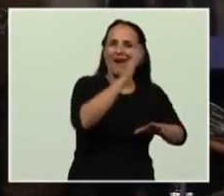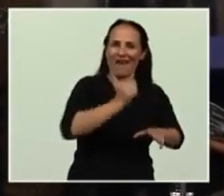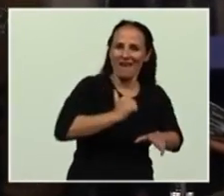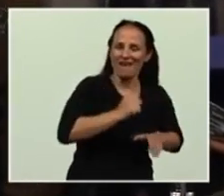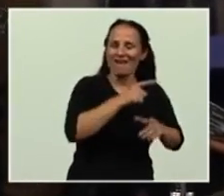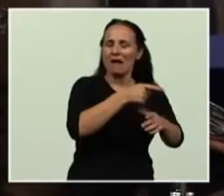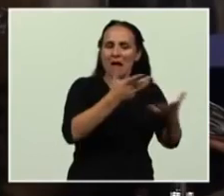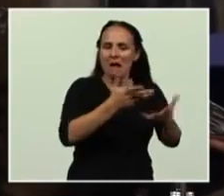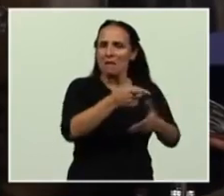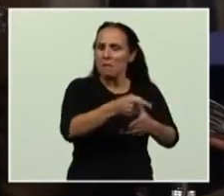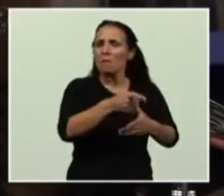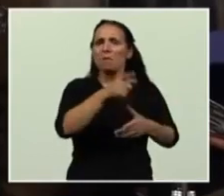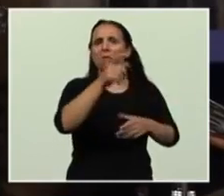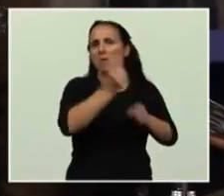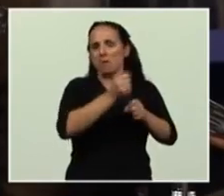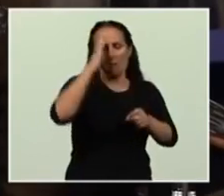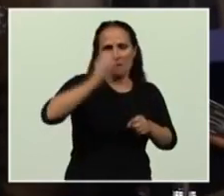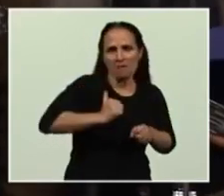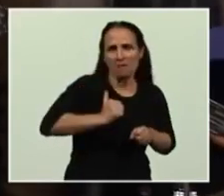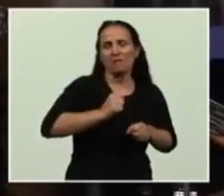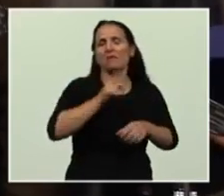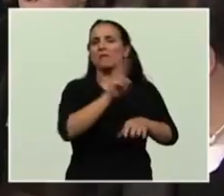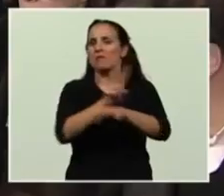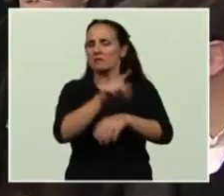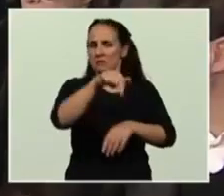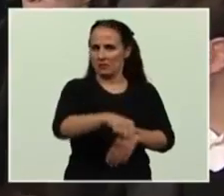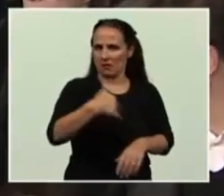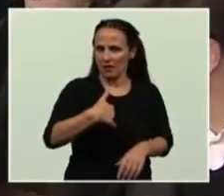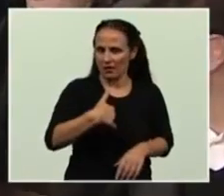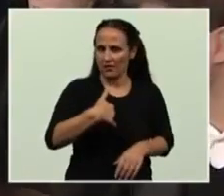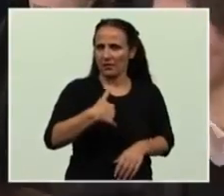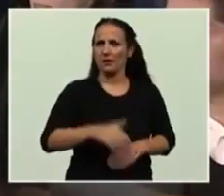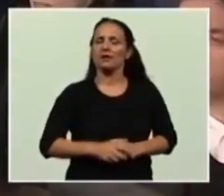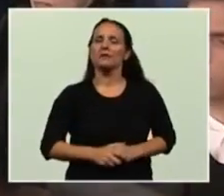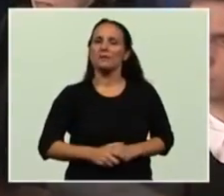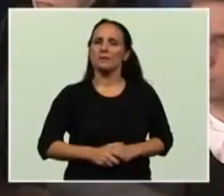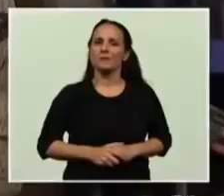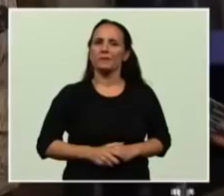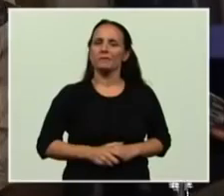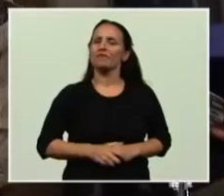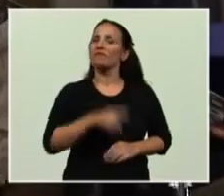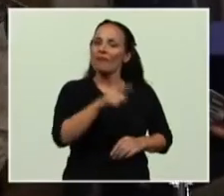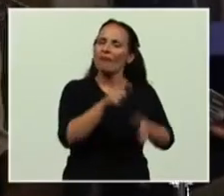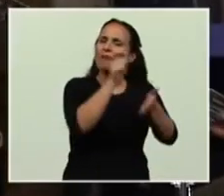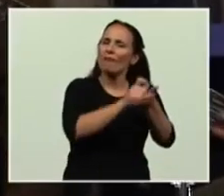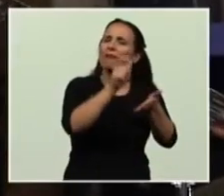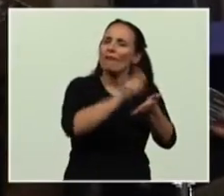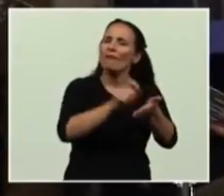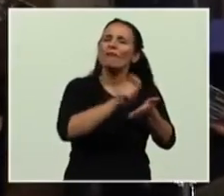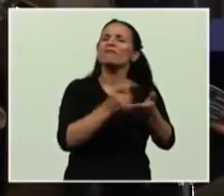de las Fuerzas Armadas y de Seguridad Argentinas, la experiencia